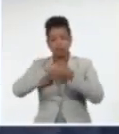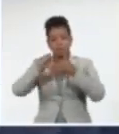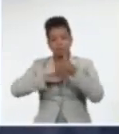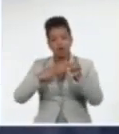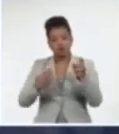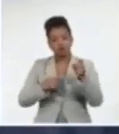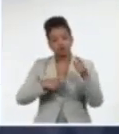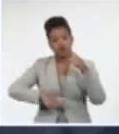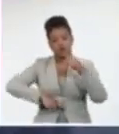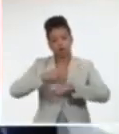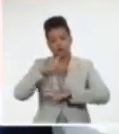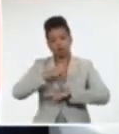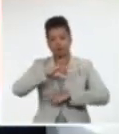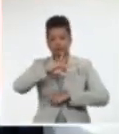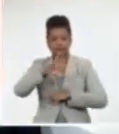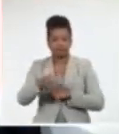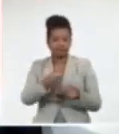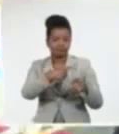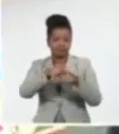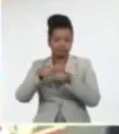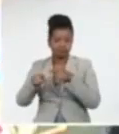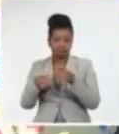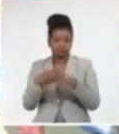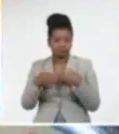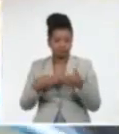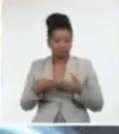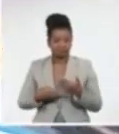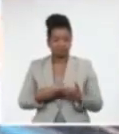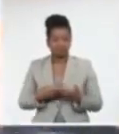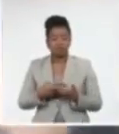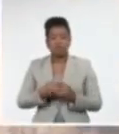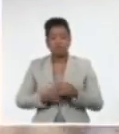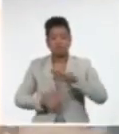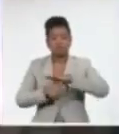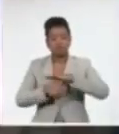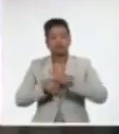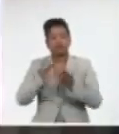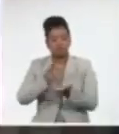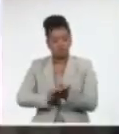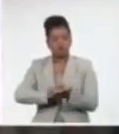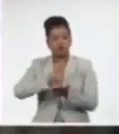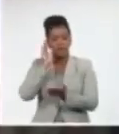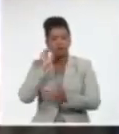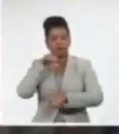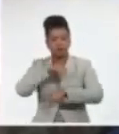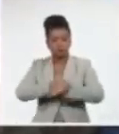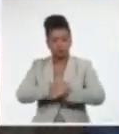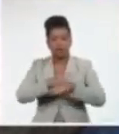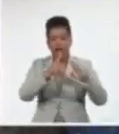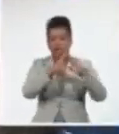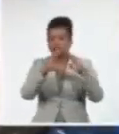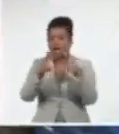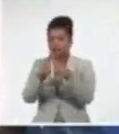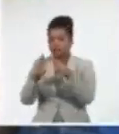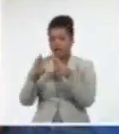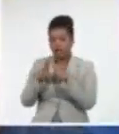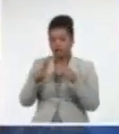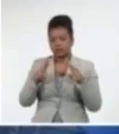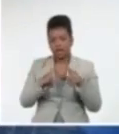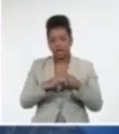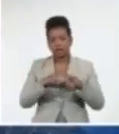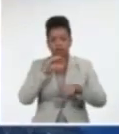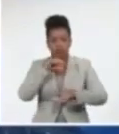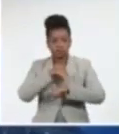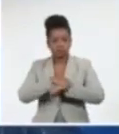pandilleros. El presidente salvadoreño Nayib Bukele prometió perseguir a estos delincuentes casa por casa. Un estado de excepción